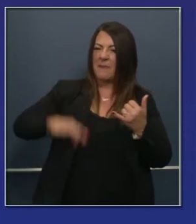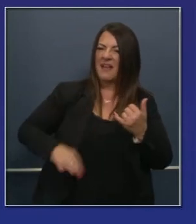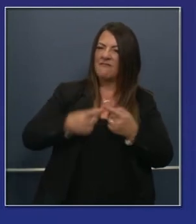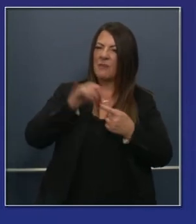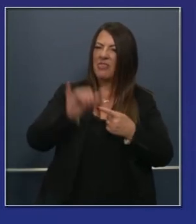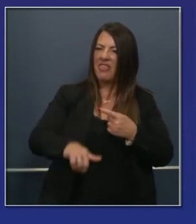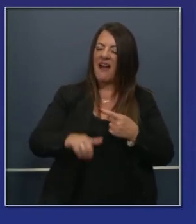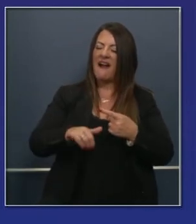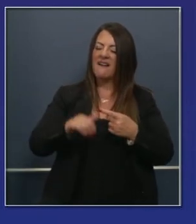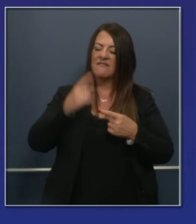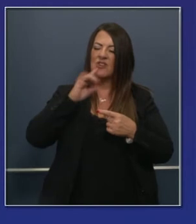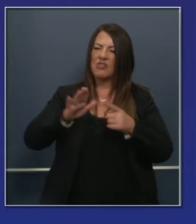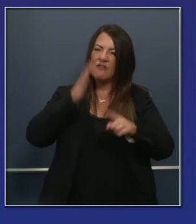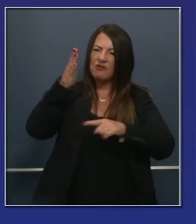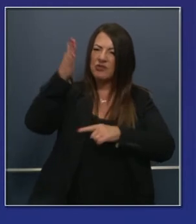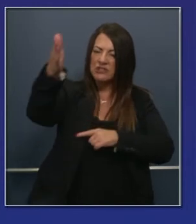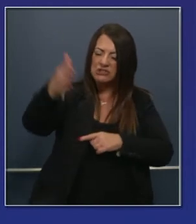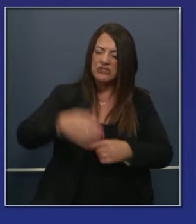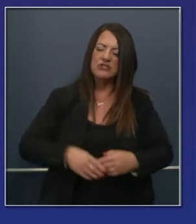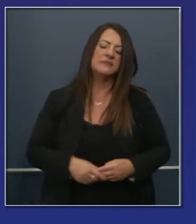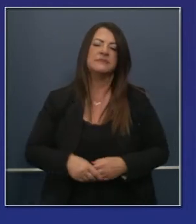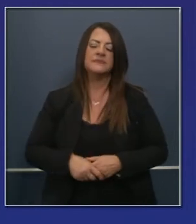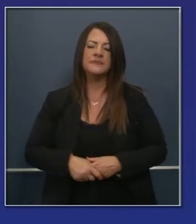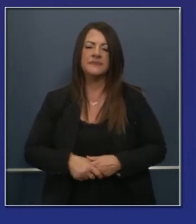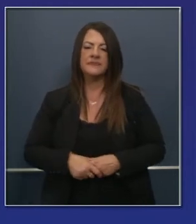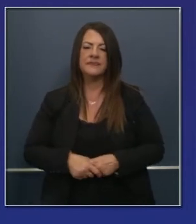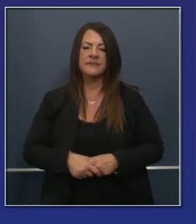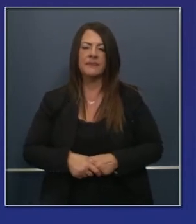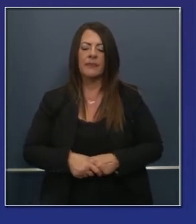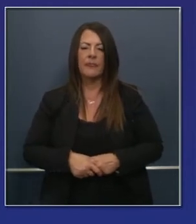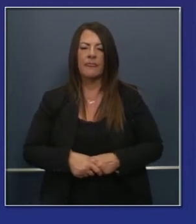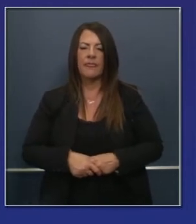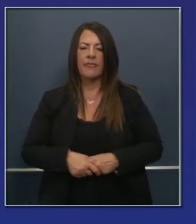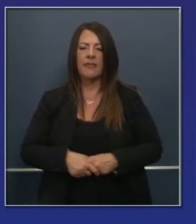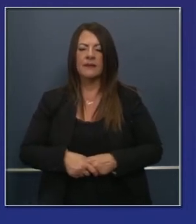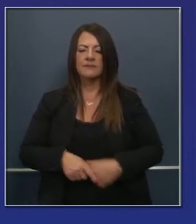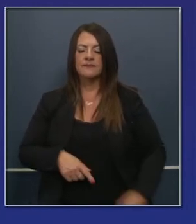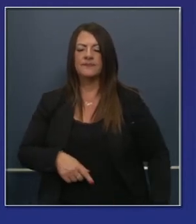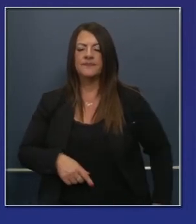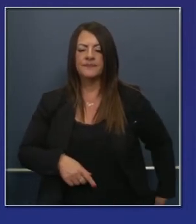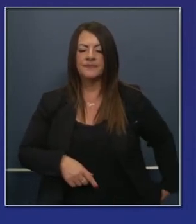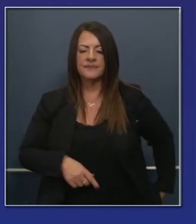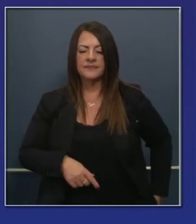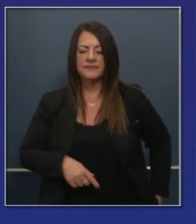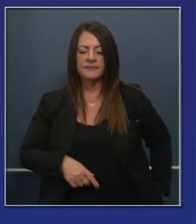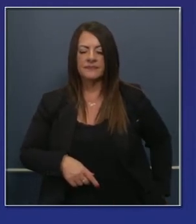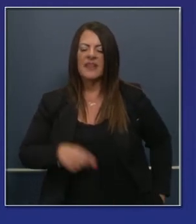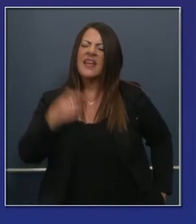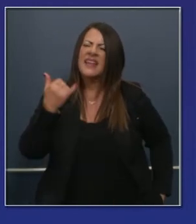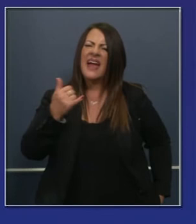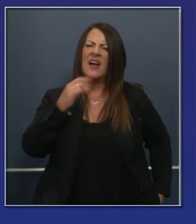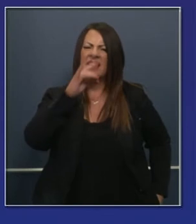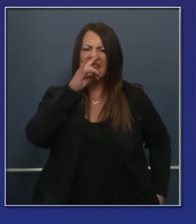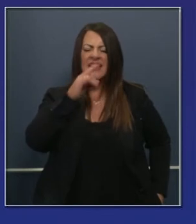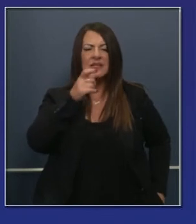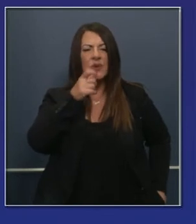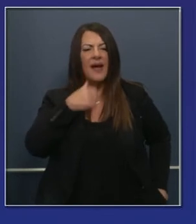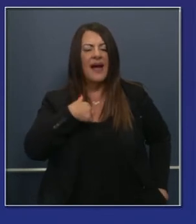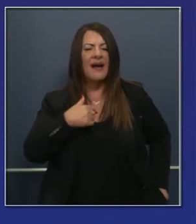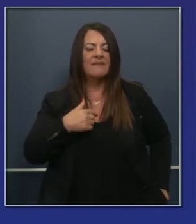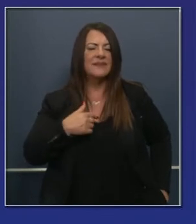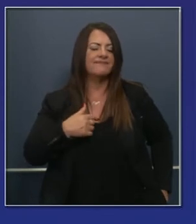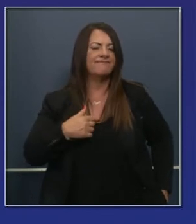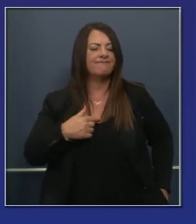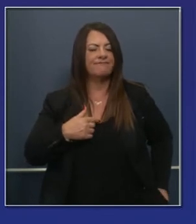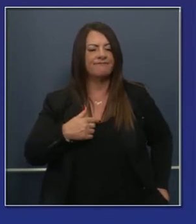que lo que teníamos antes. Con mucho gusto puedo contestar cualquier pregunta, especialmente cumpliendo con la necesidad de